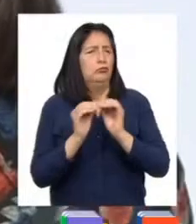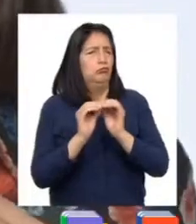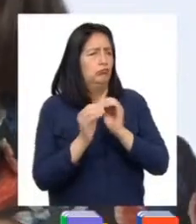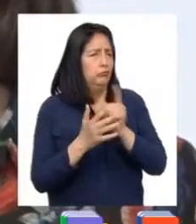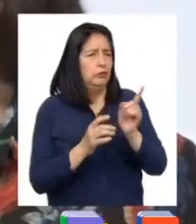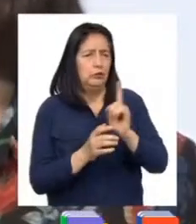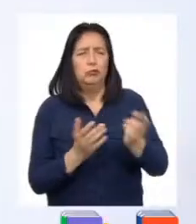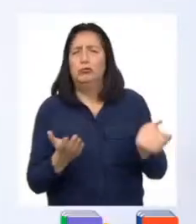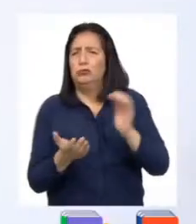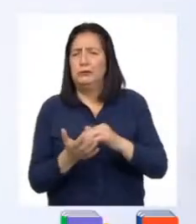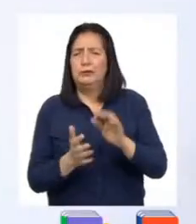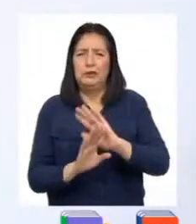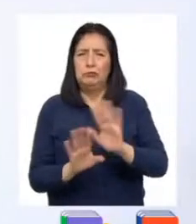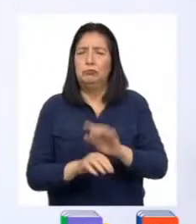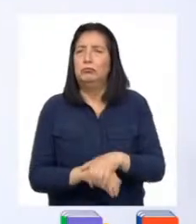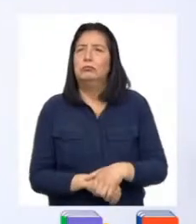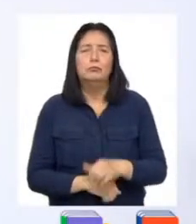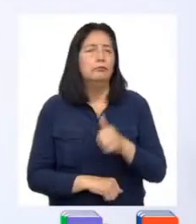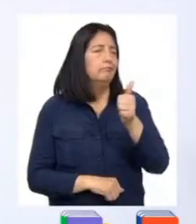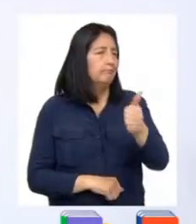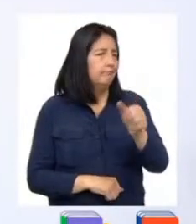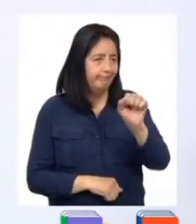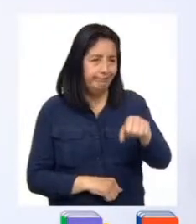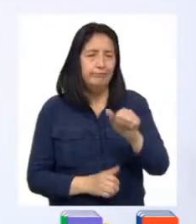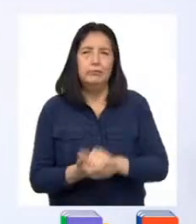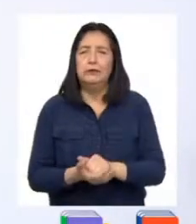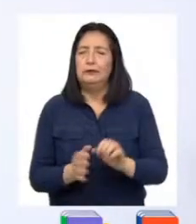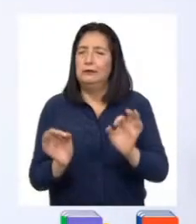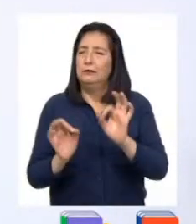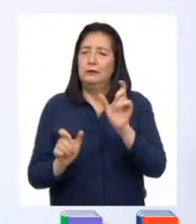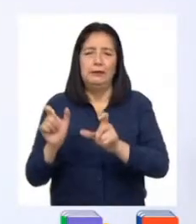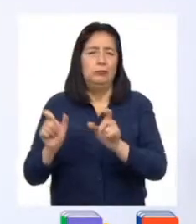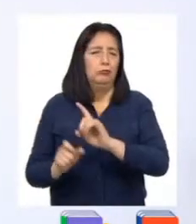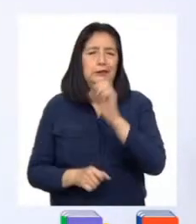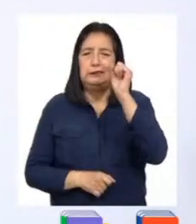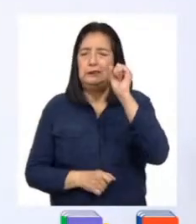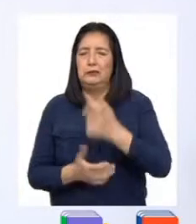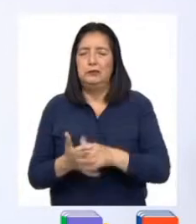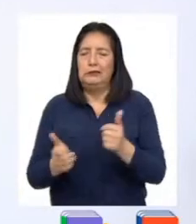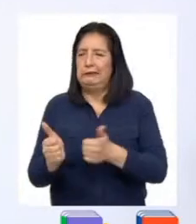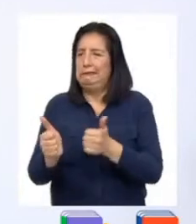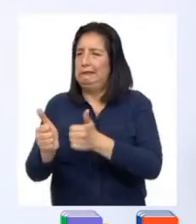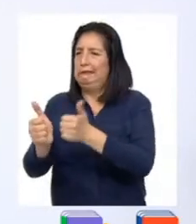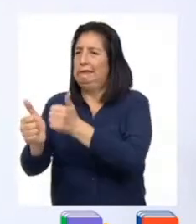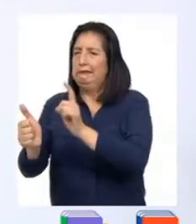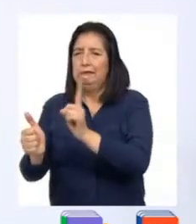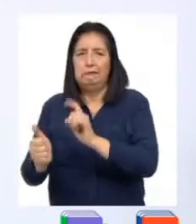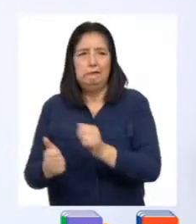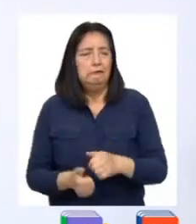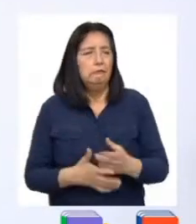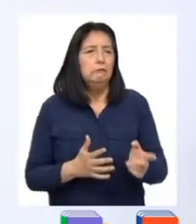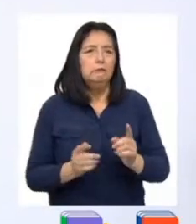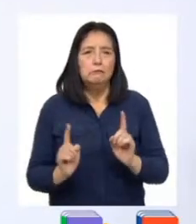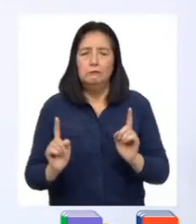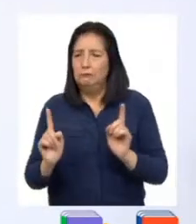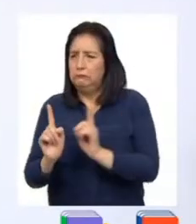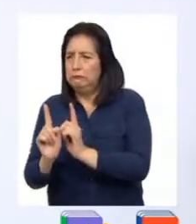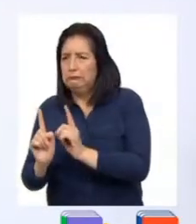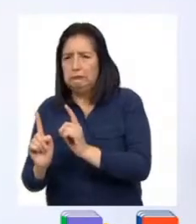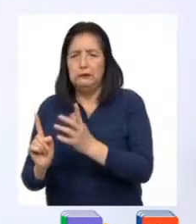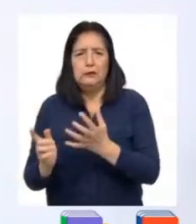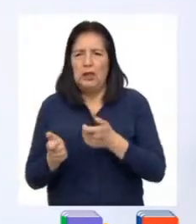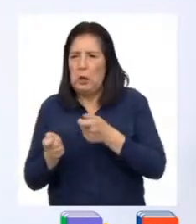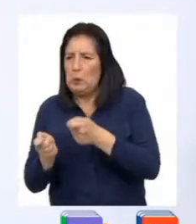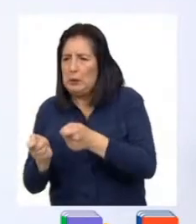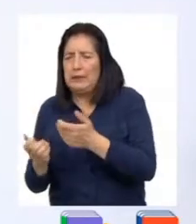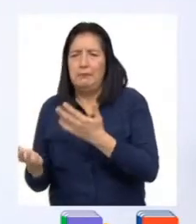no vuelva a ocurrir. Sí, Patricia. Nadie tiene derecho de perseguirte ni de acercarse a ti queriendo obligarte